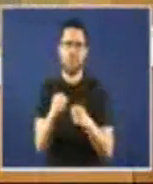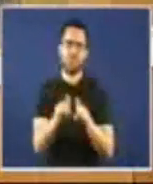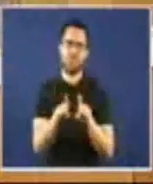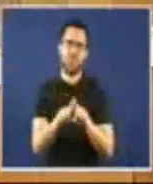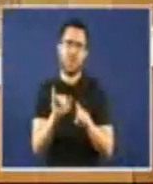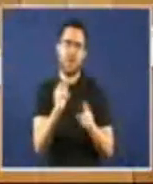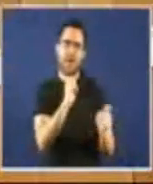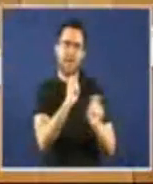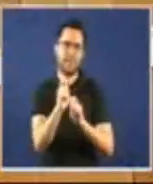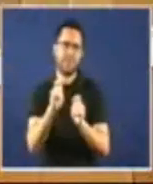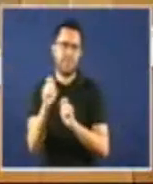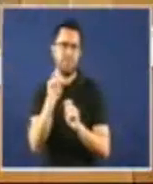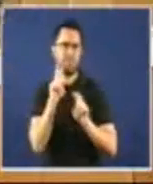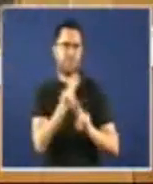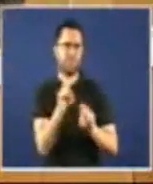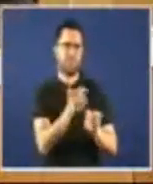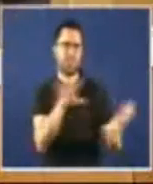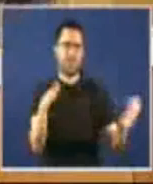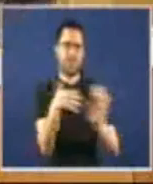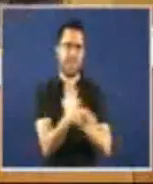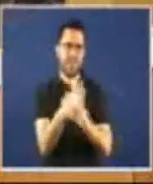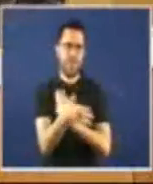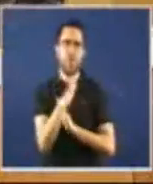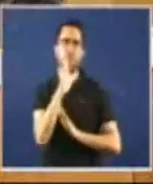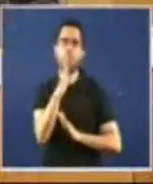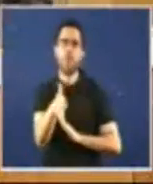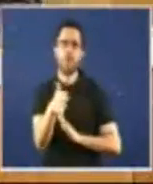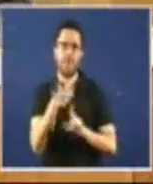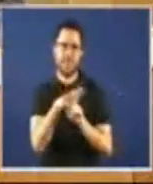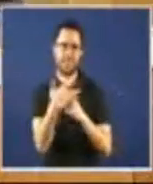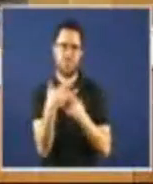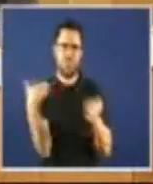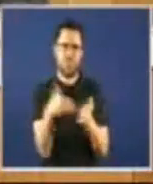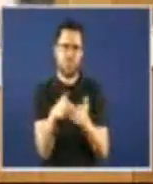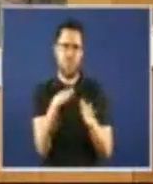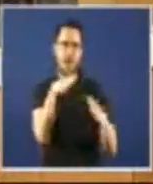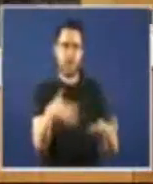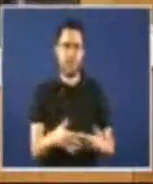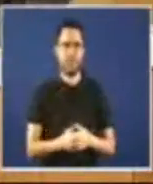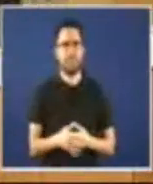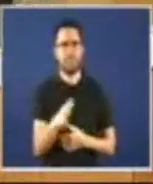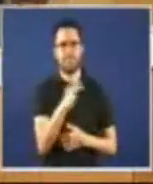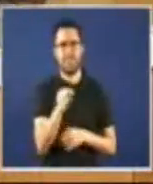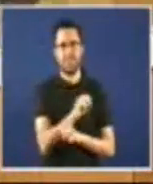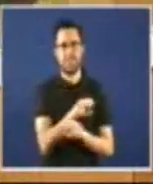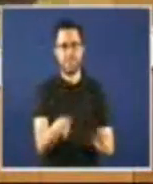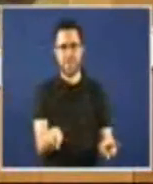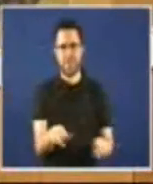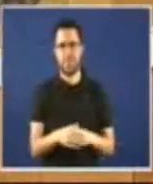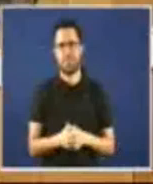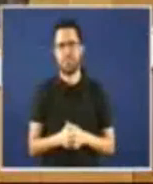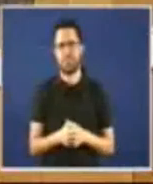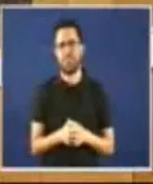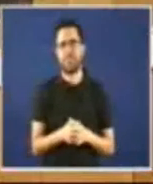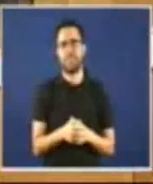porque esteregramos a eses extremos pero ademais o pior é que a propia regulación legal da estrutura do